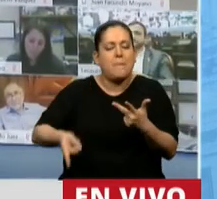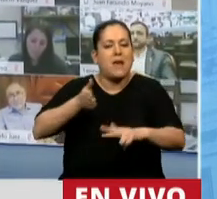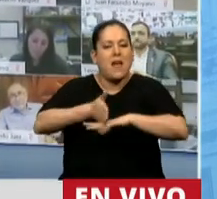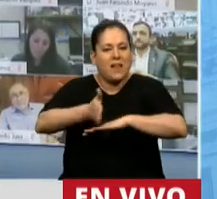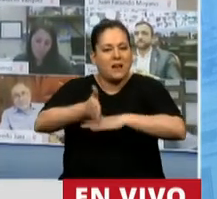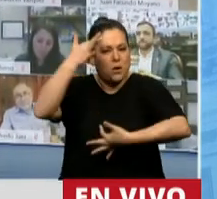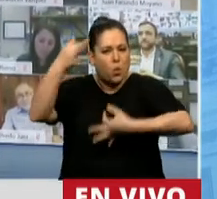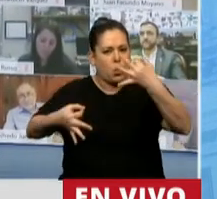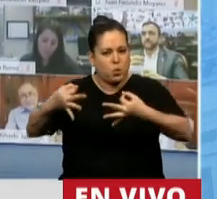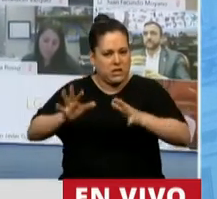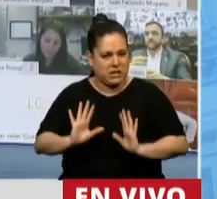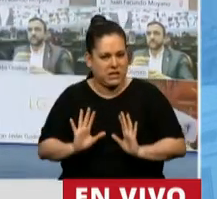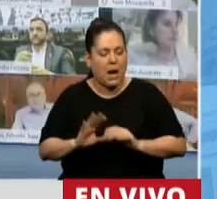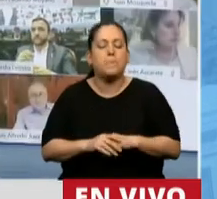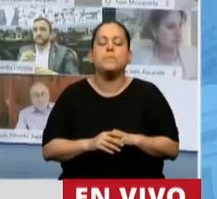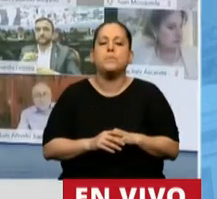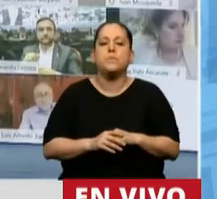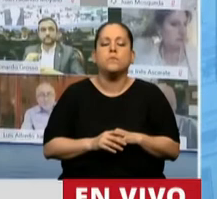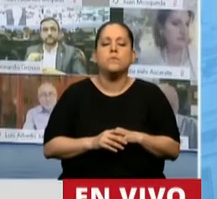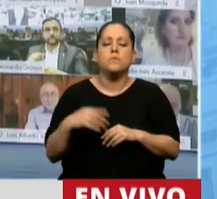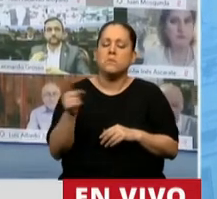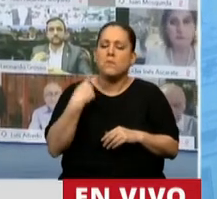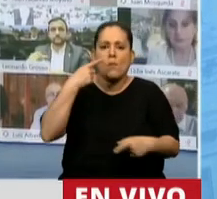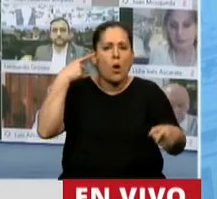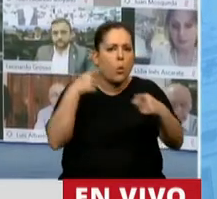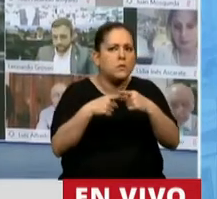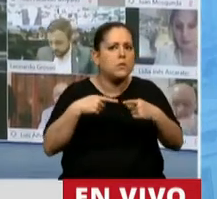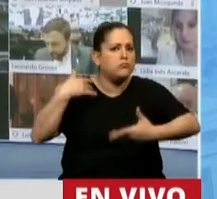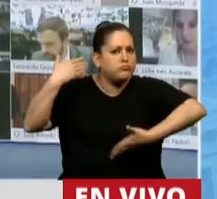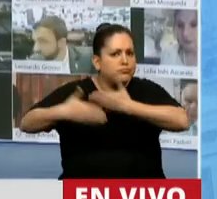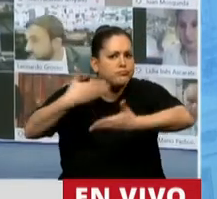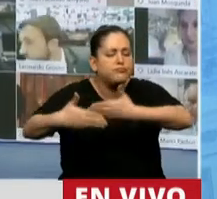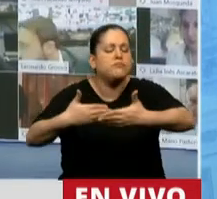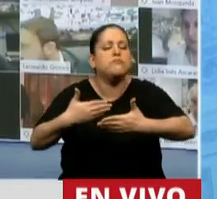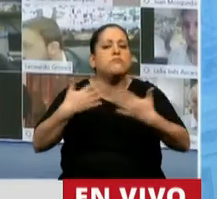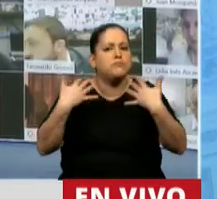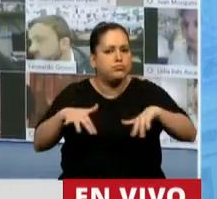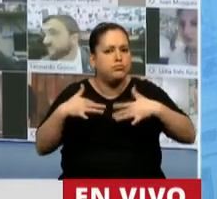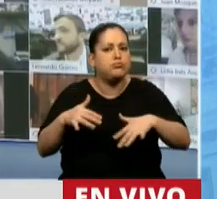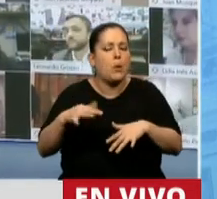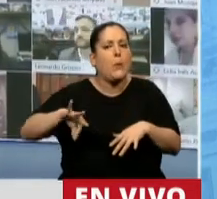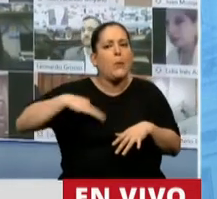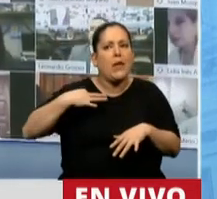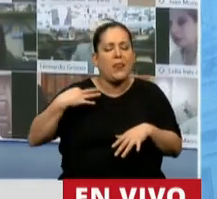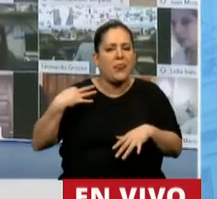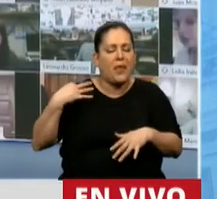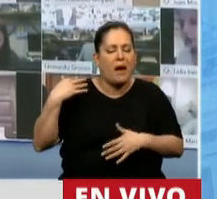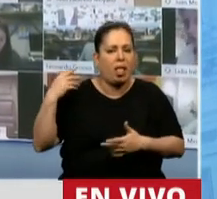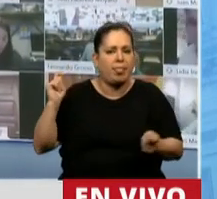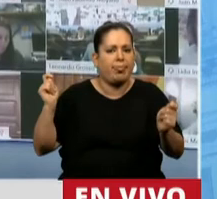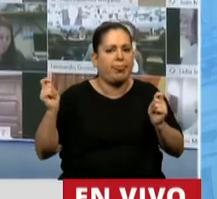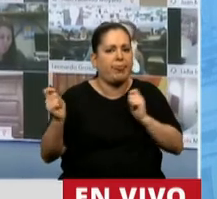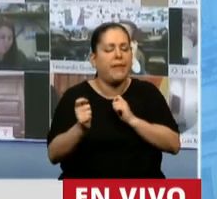En un contexto de aceleración y de intensificación de los ritmos de vida, el